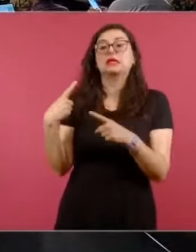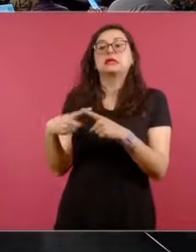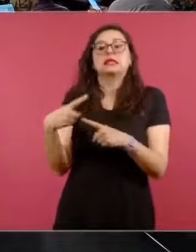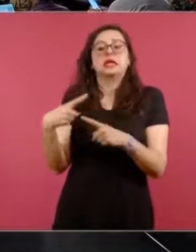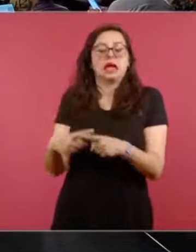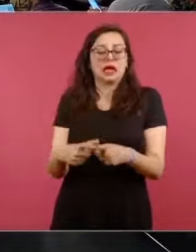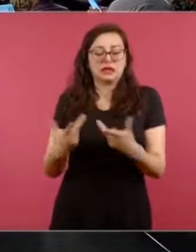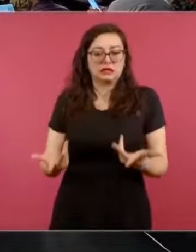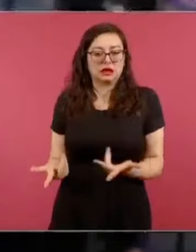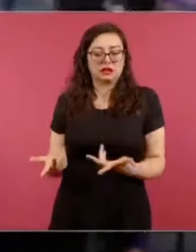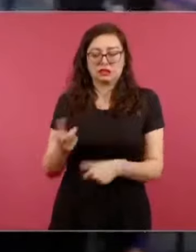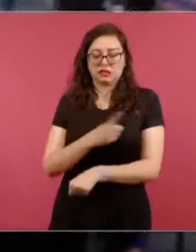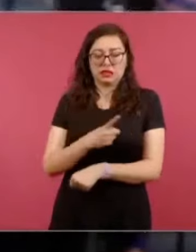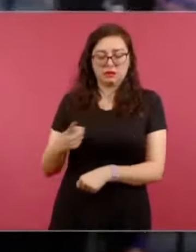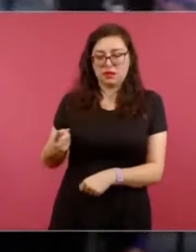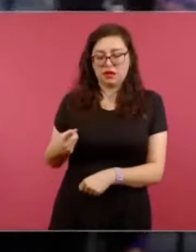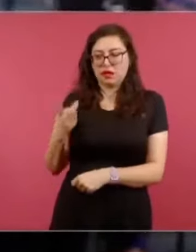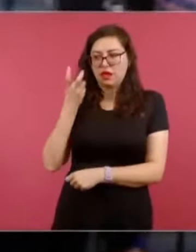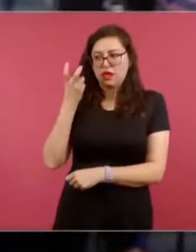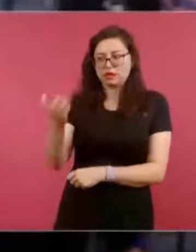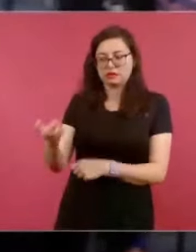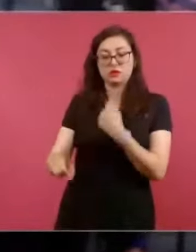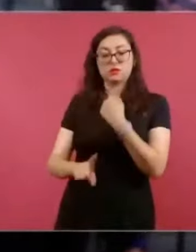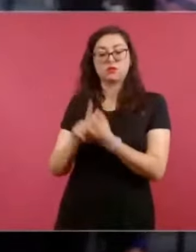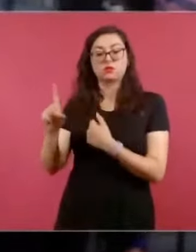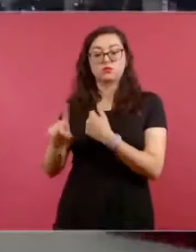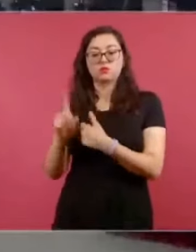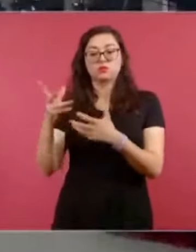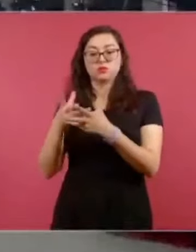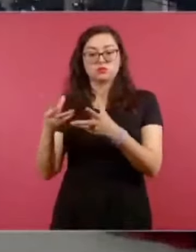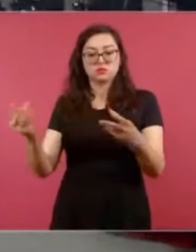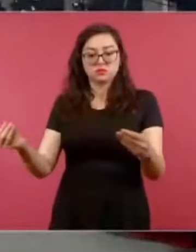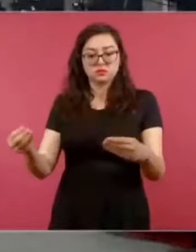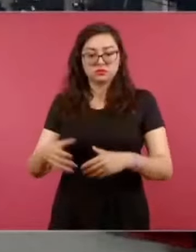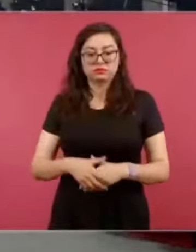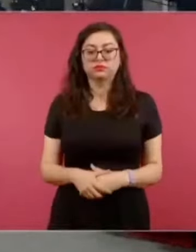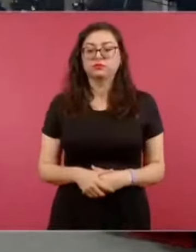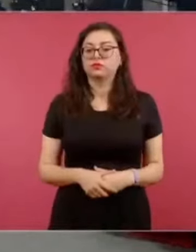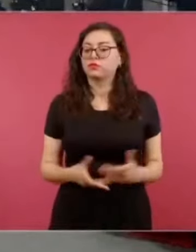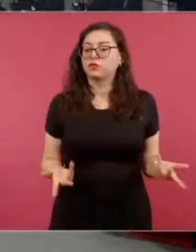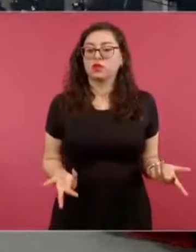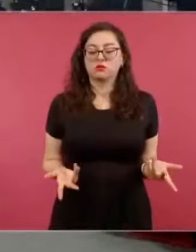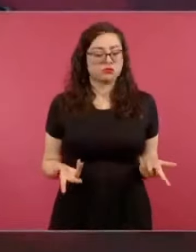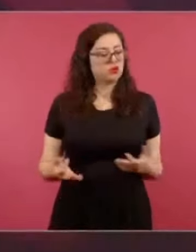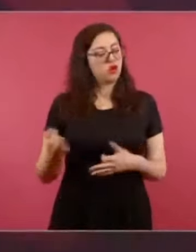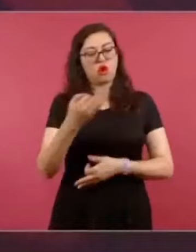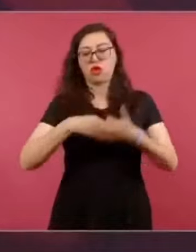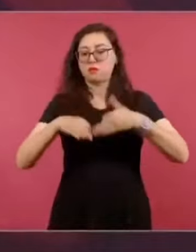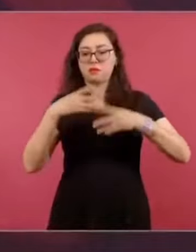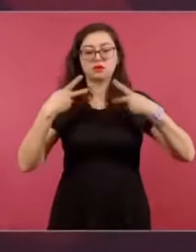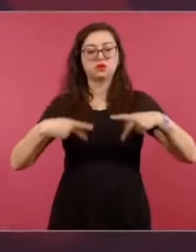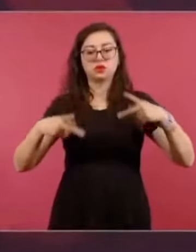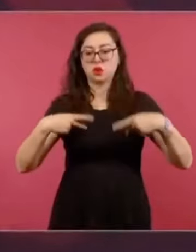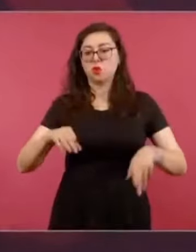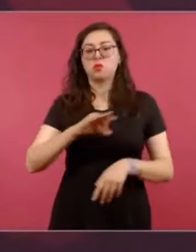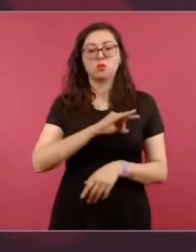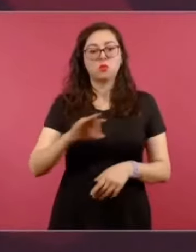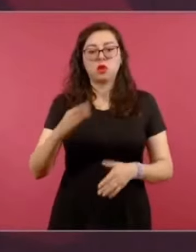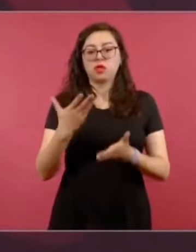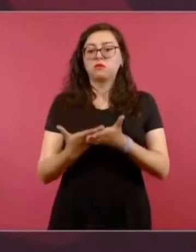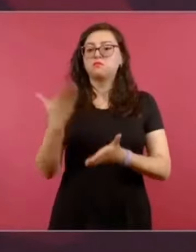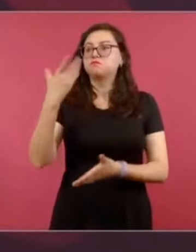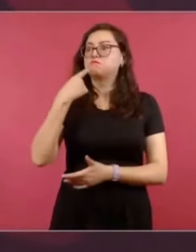de Playa del Carmen, presidente. Pues cualquier ciudadano que presente una denuncia a la